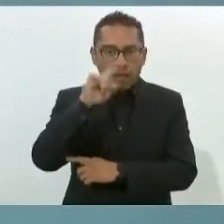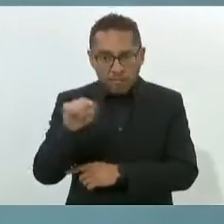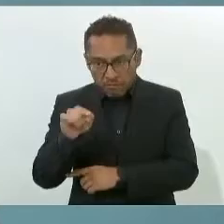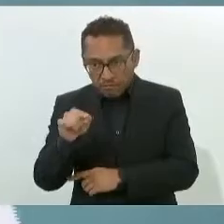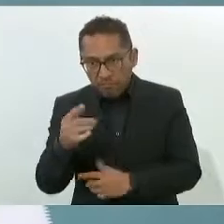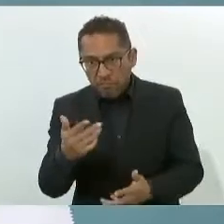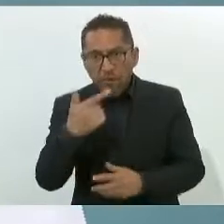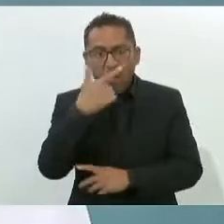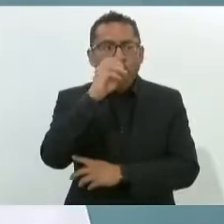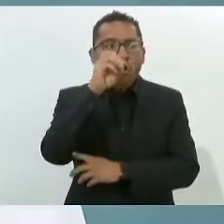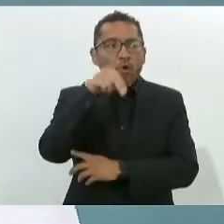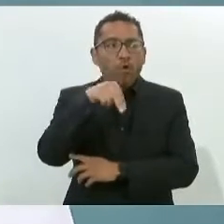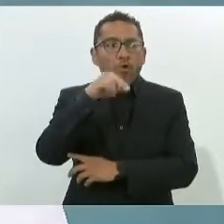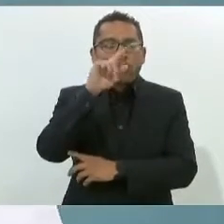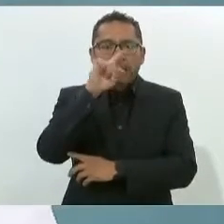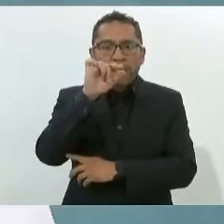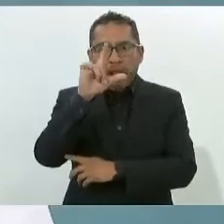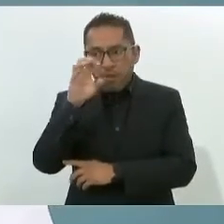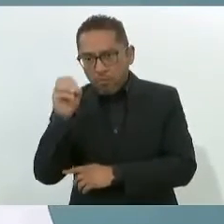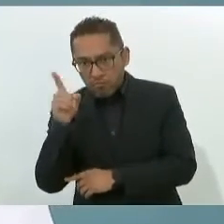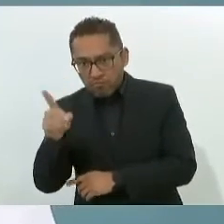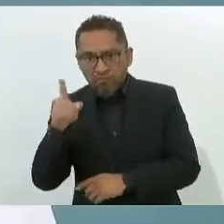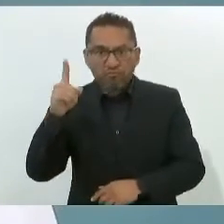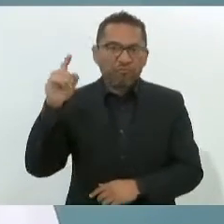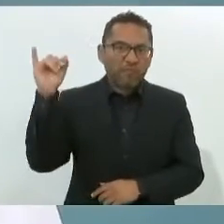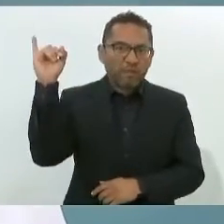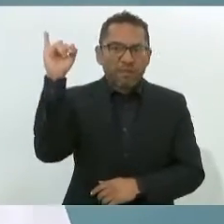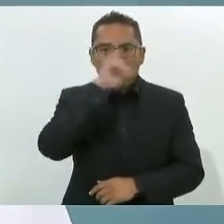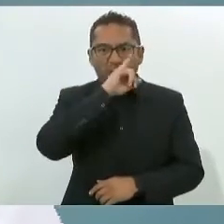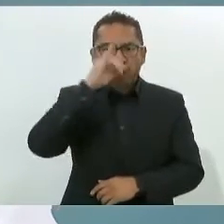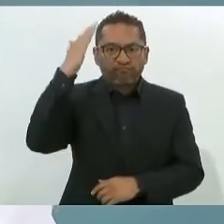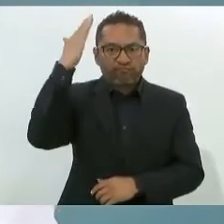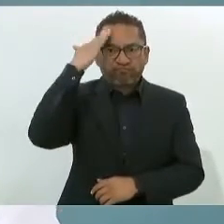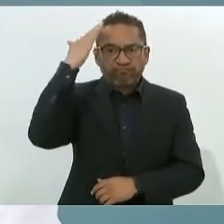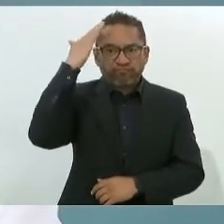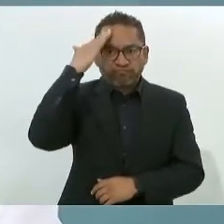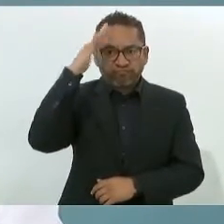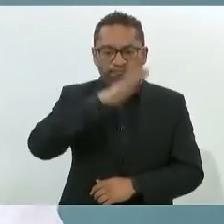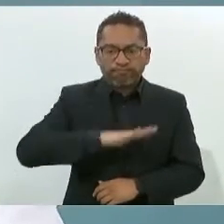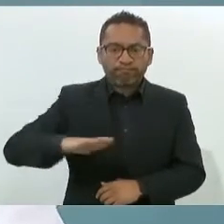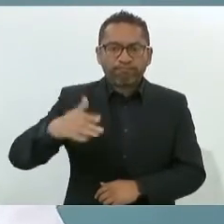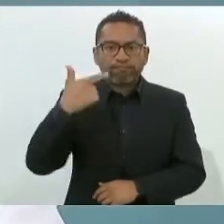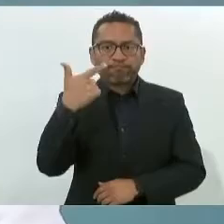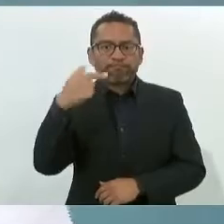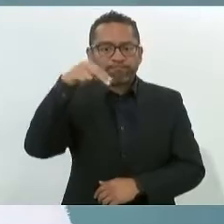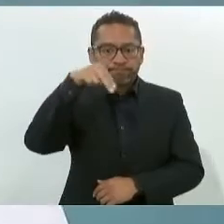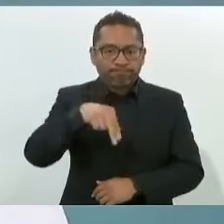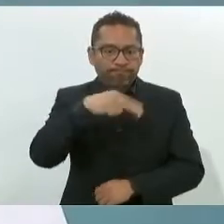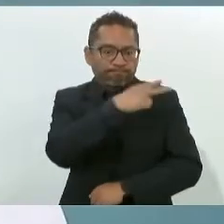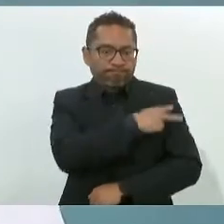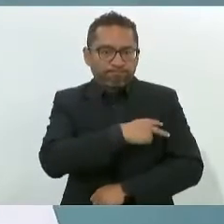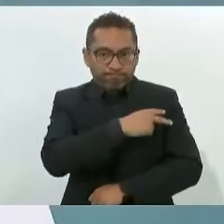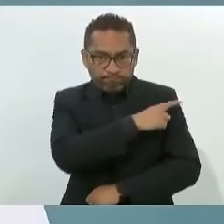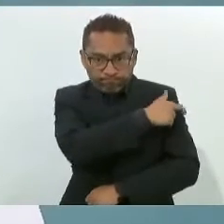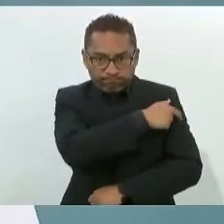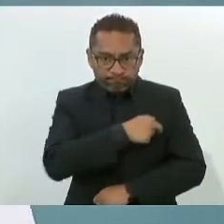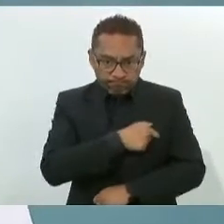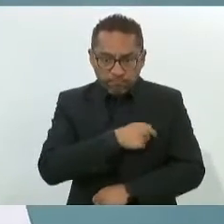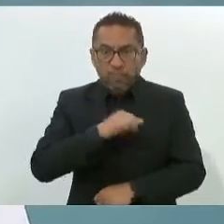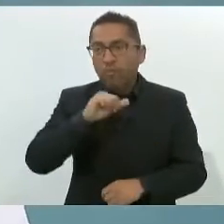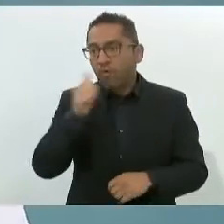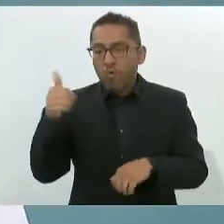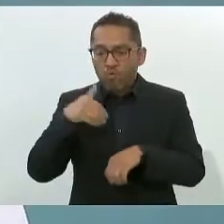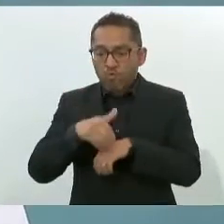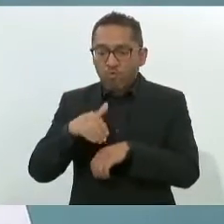nuestro paisano, Comandante de la Guardia Nacional. Al General Norberto, Comandante de la Doceava Región Militar.